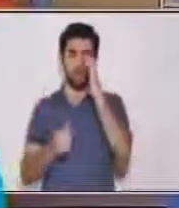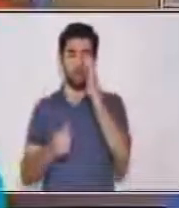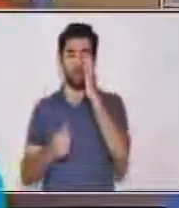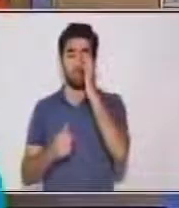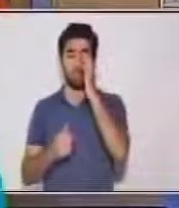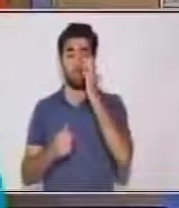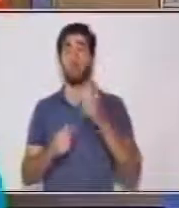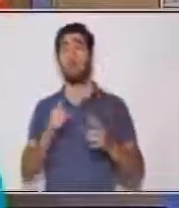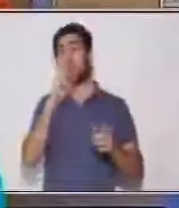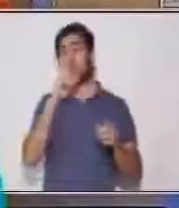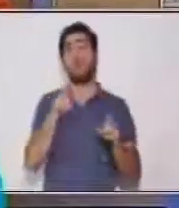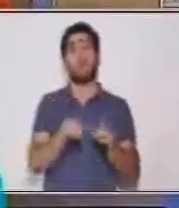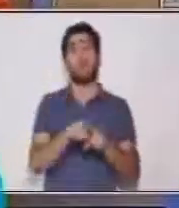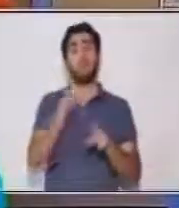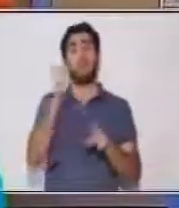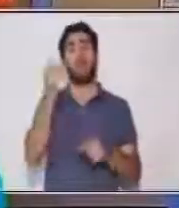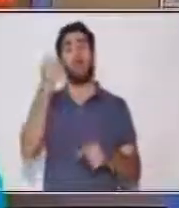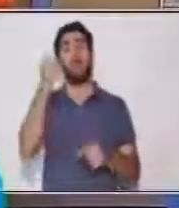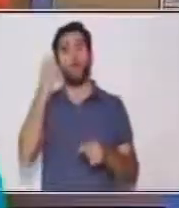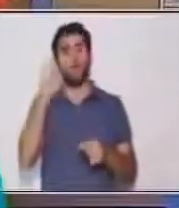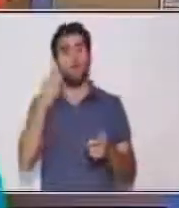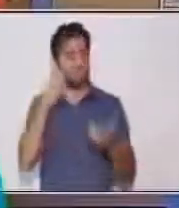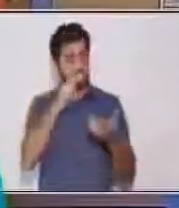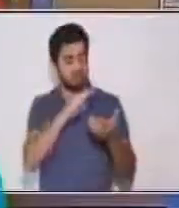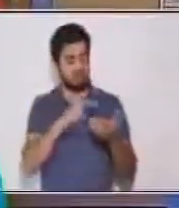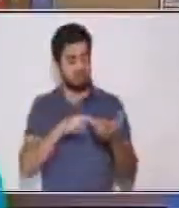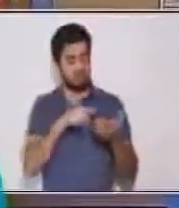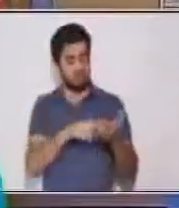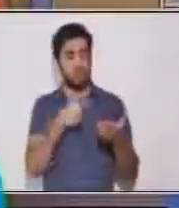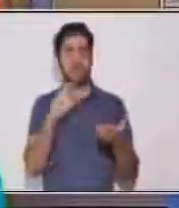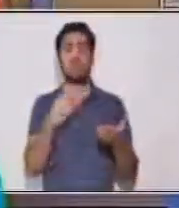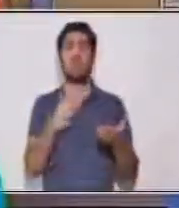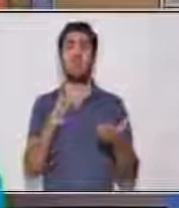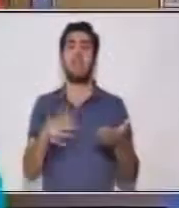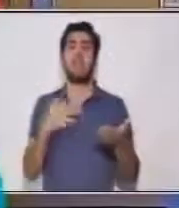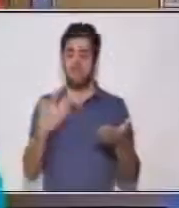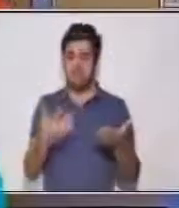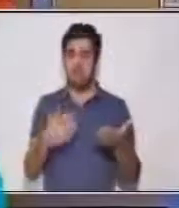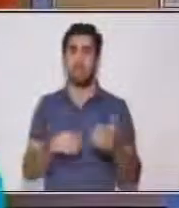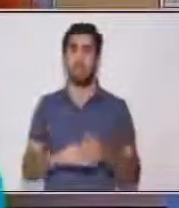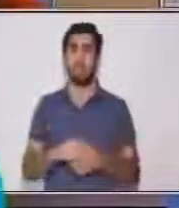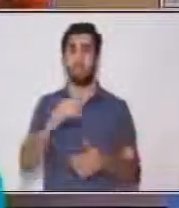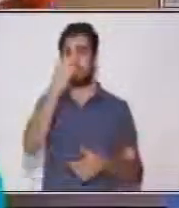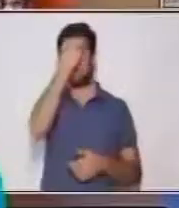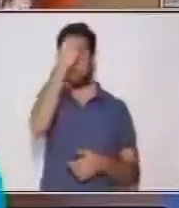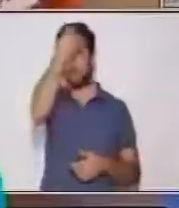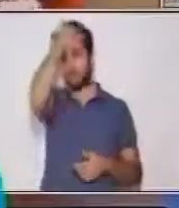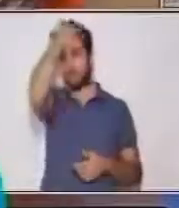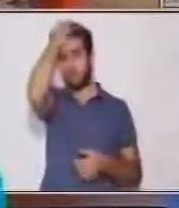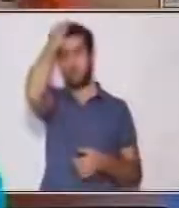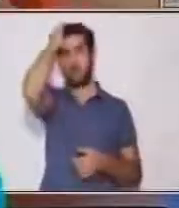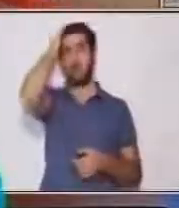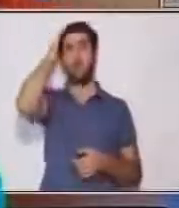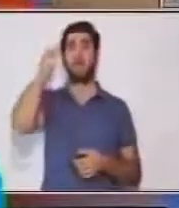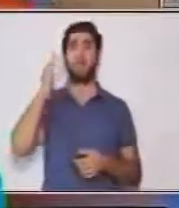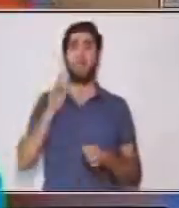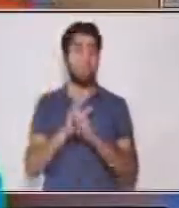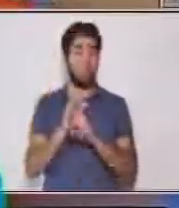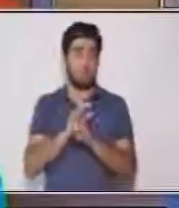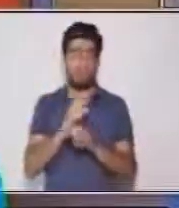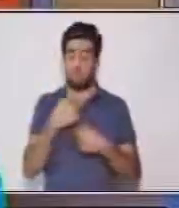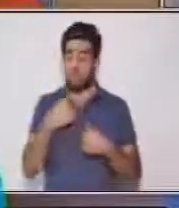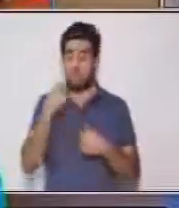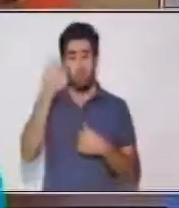fluidez y comprendamos lo que estamos leyendo niños y niñas. Muy bien. Cuando yo no comprenda el significado de alguna